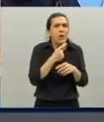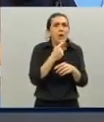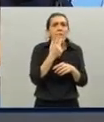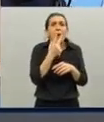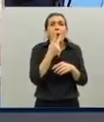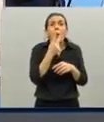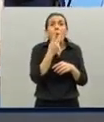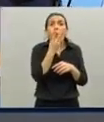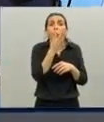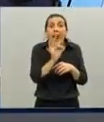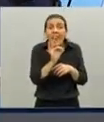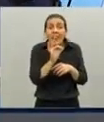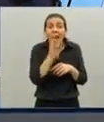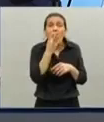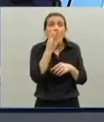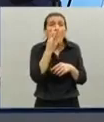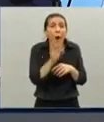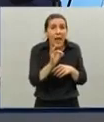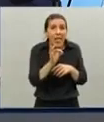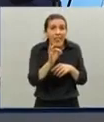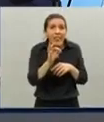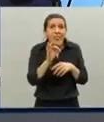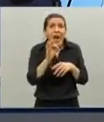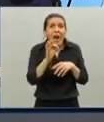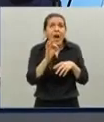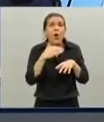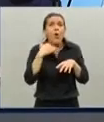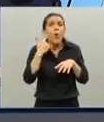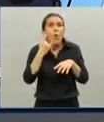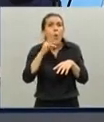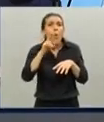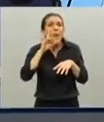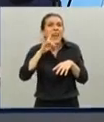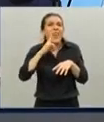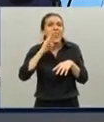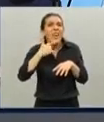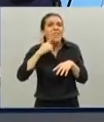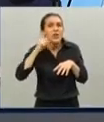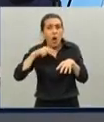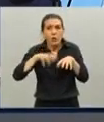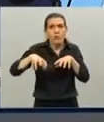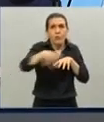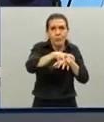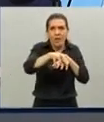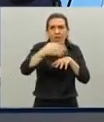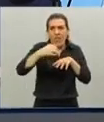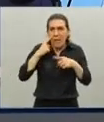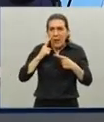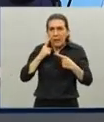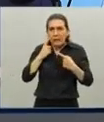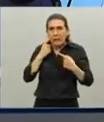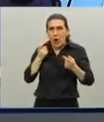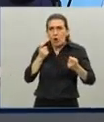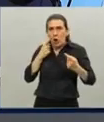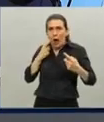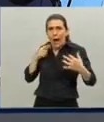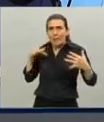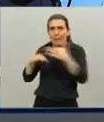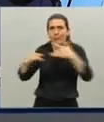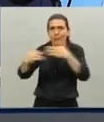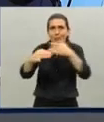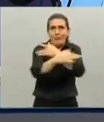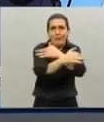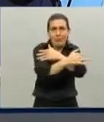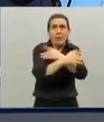y 40 40 40 jurisdicciones que él tiene que controlar también la circulación entre ellos y también